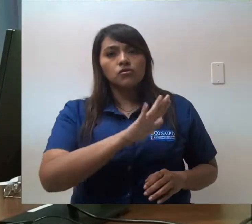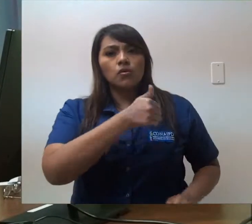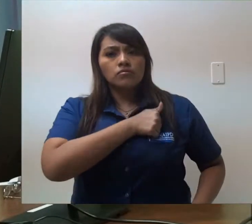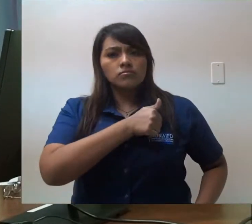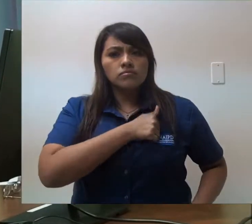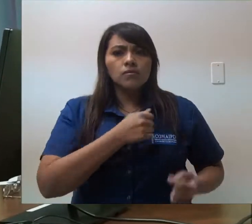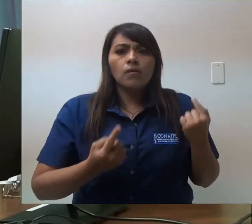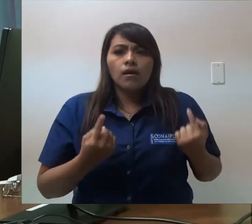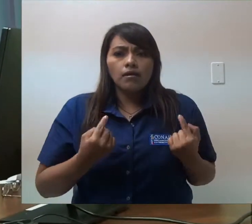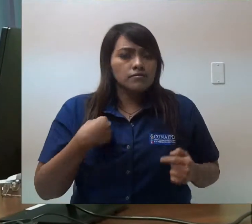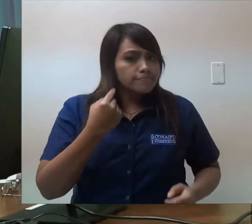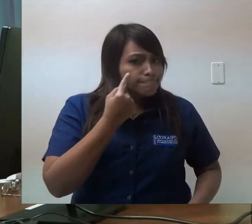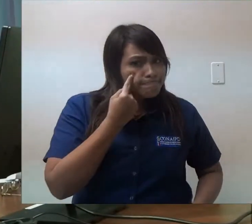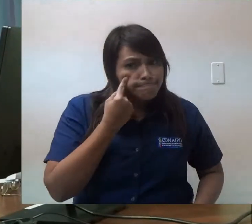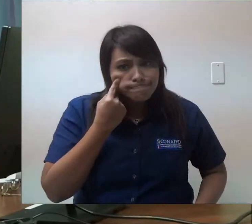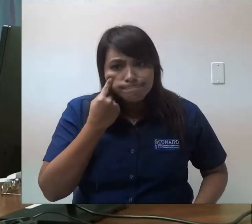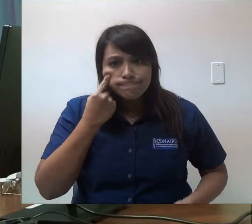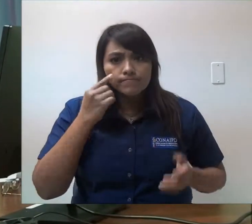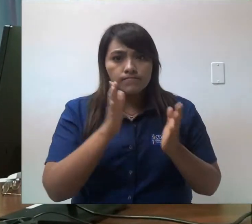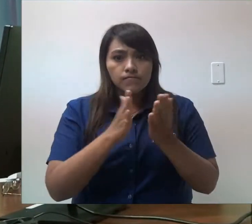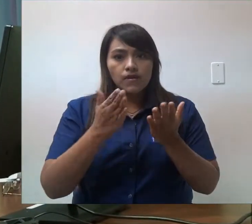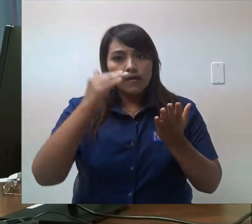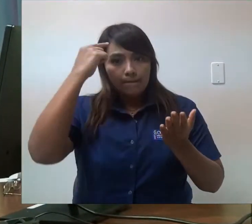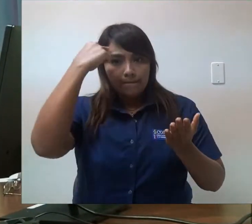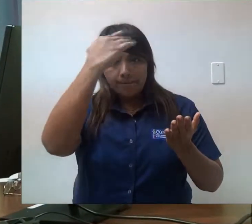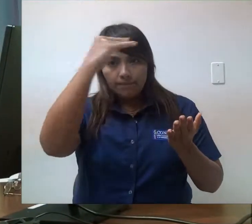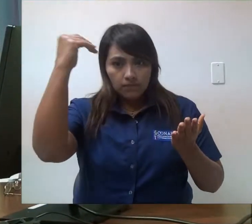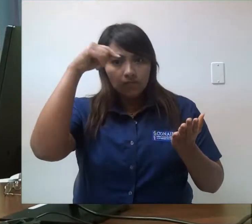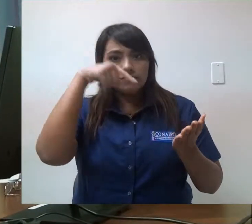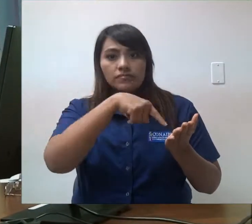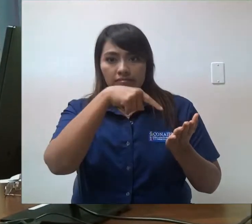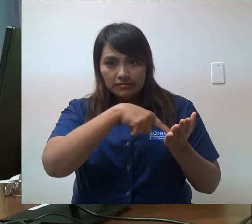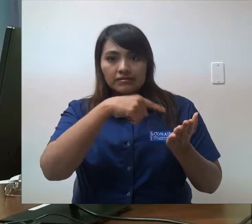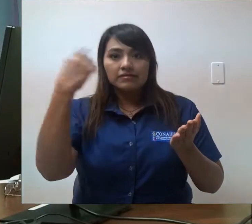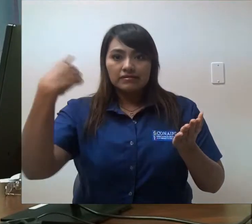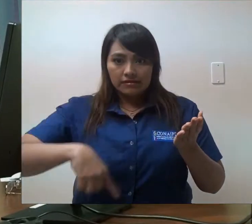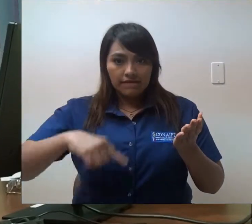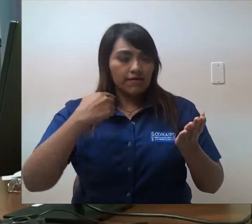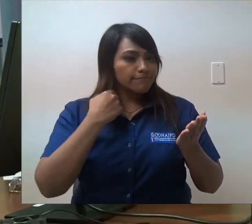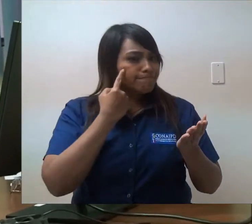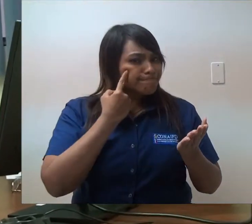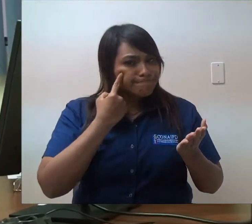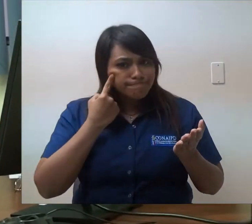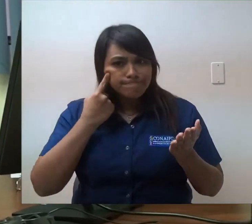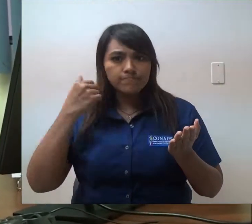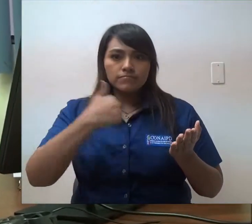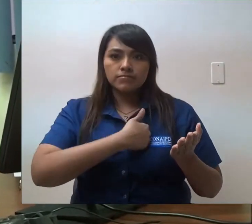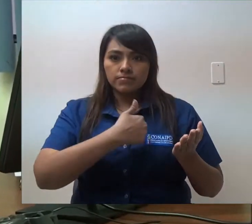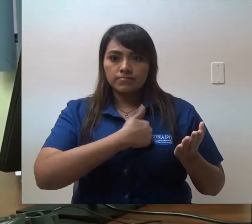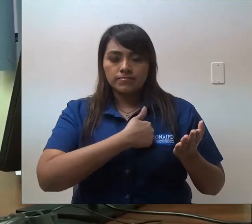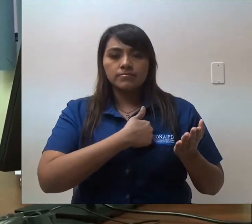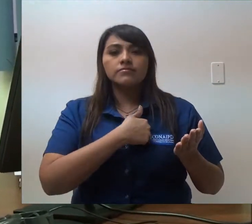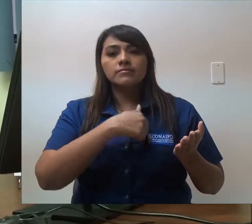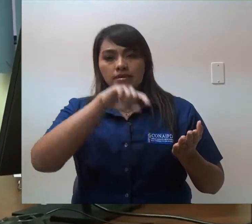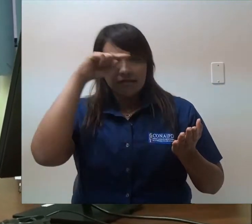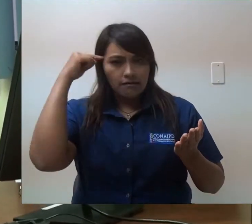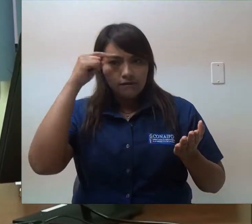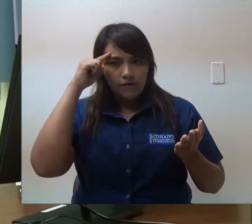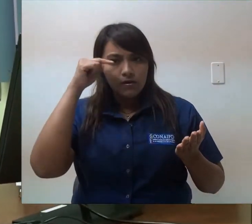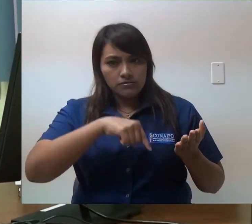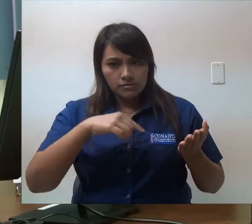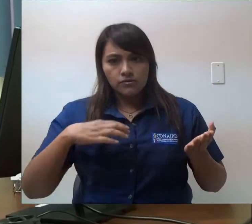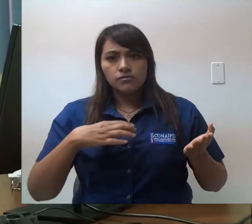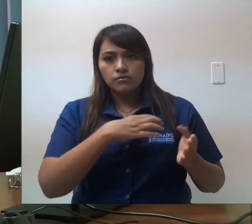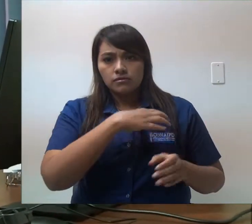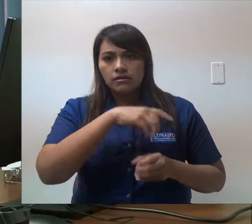como obligación monitorear el cumplimiento y la aplicación de la política pública en ese sentido,